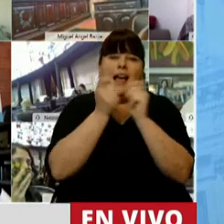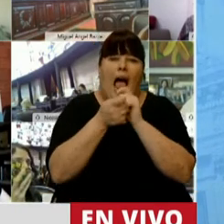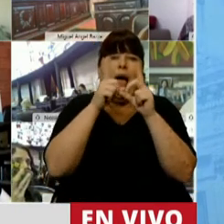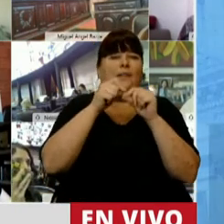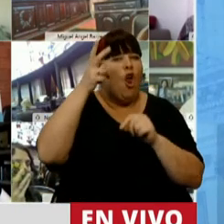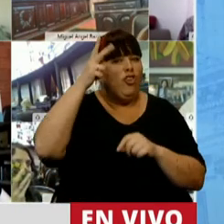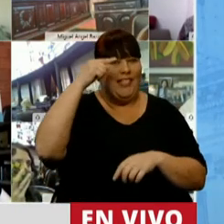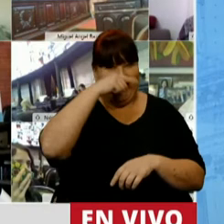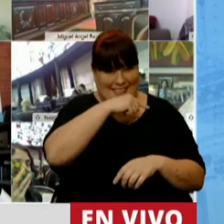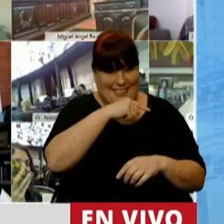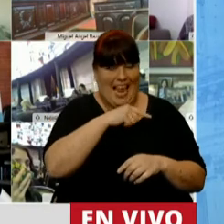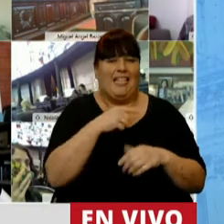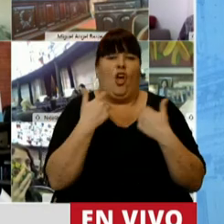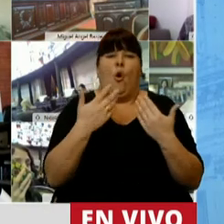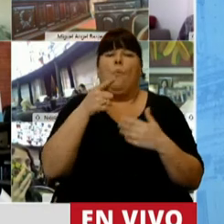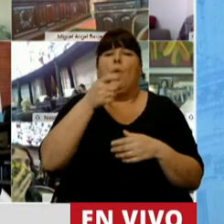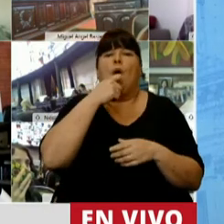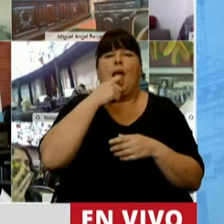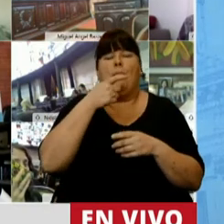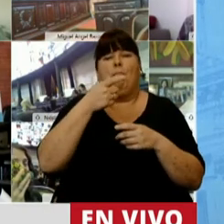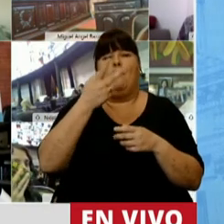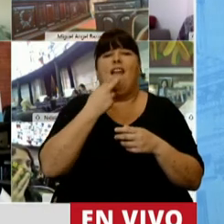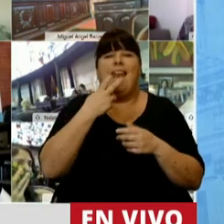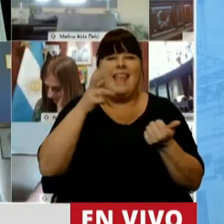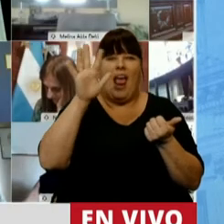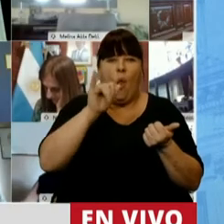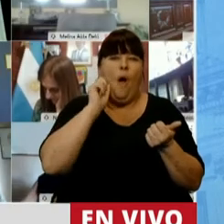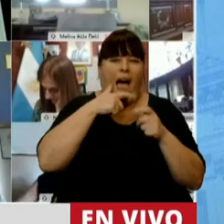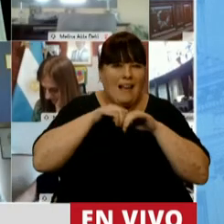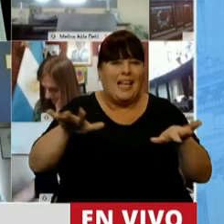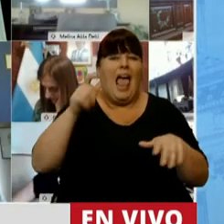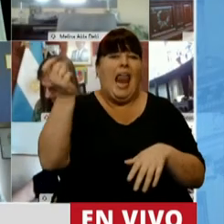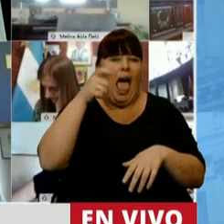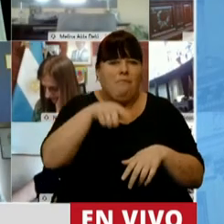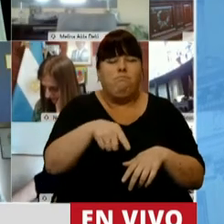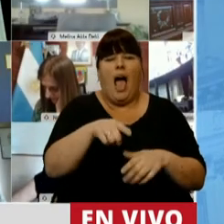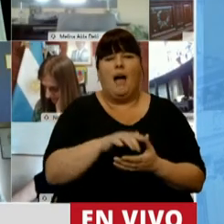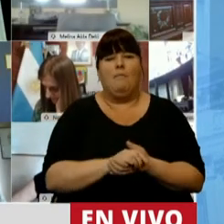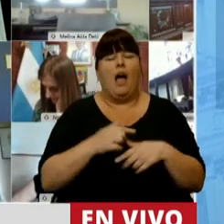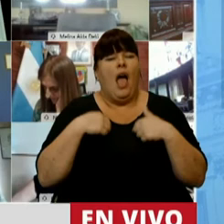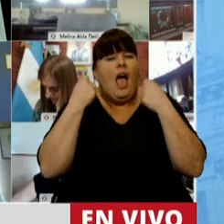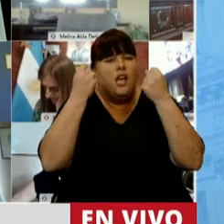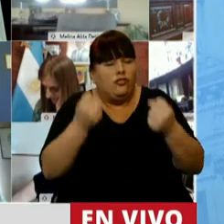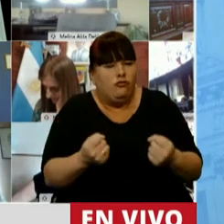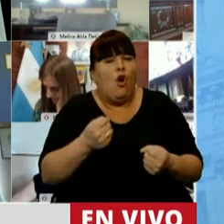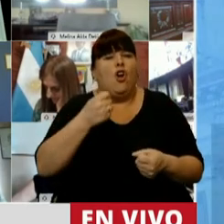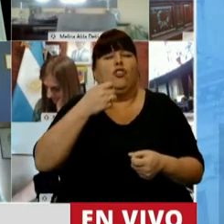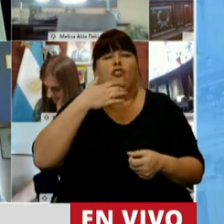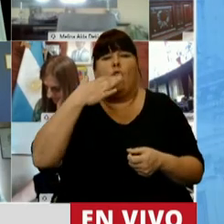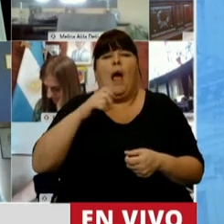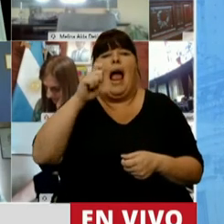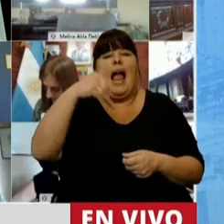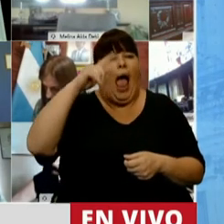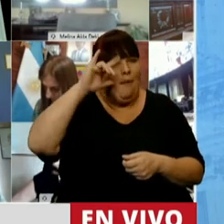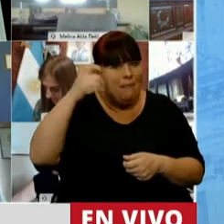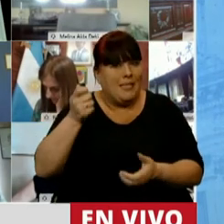artículo 87, que permite que aquellas distribuidoras de energía como La Pampa, que le hemos con mucho esfuerzo cumplido con CAMESA,